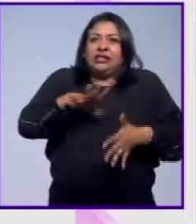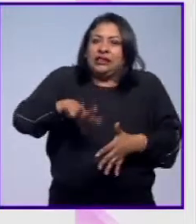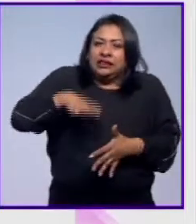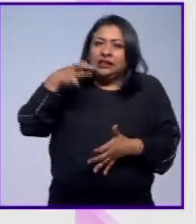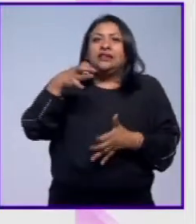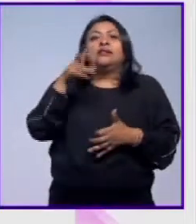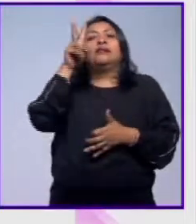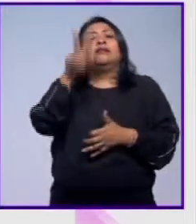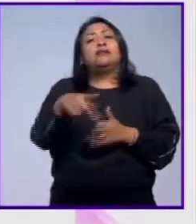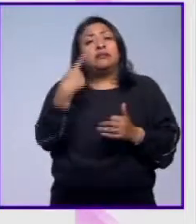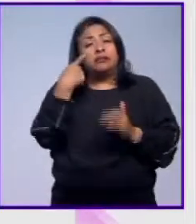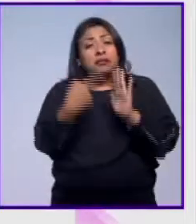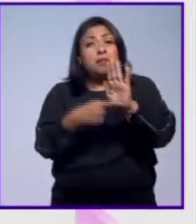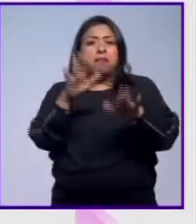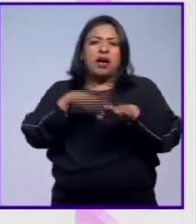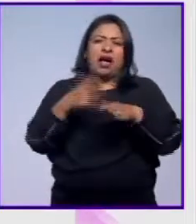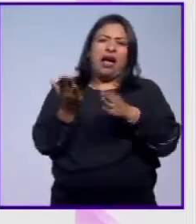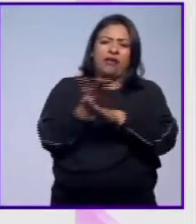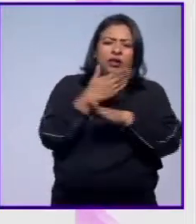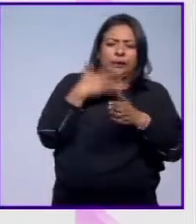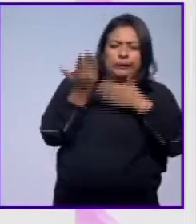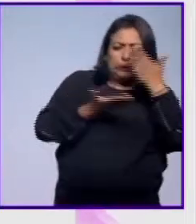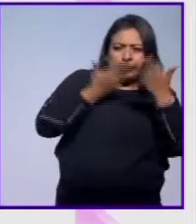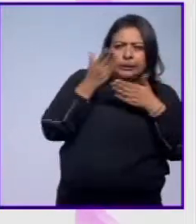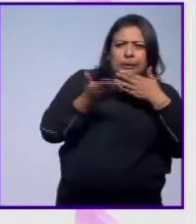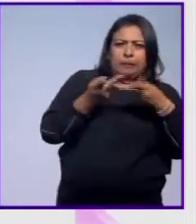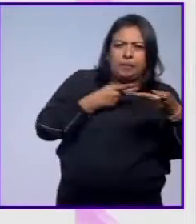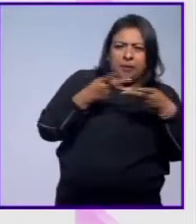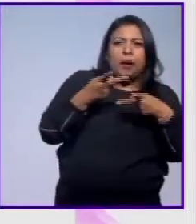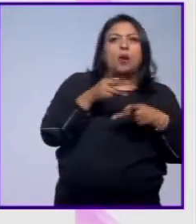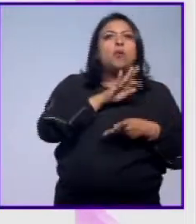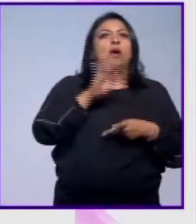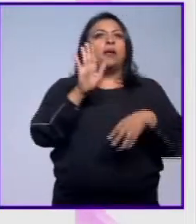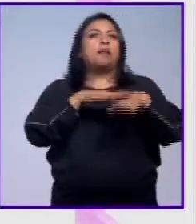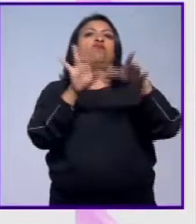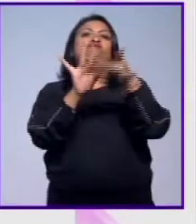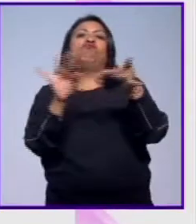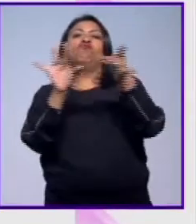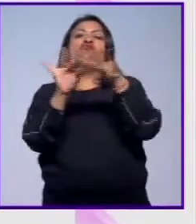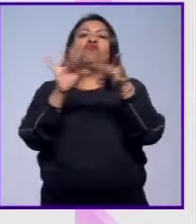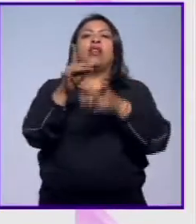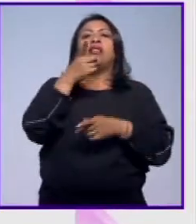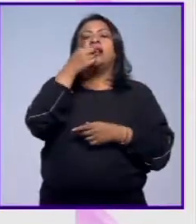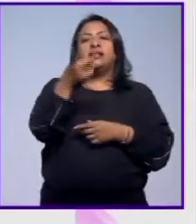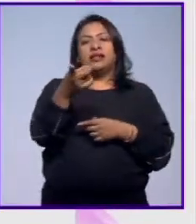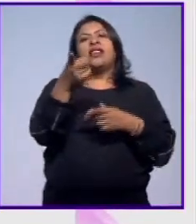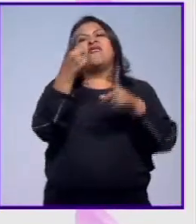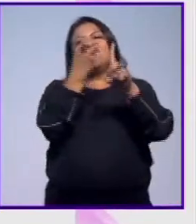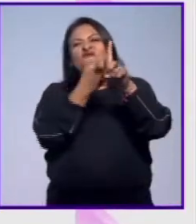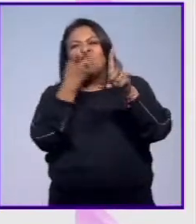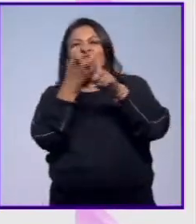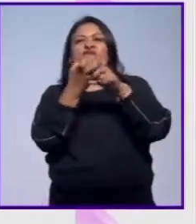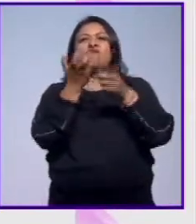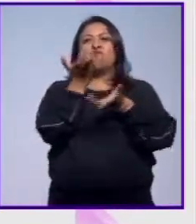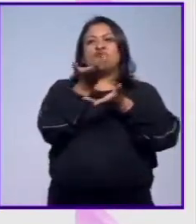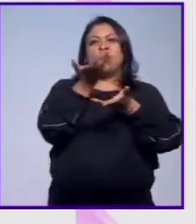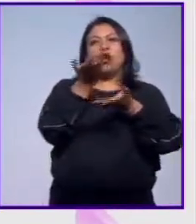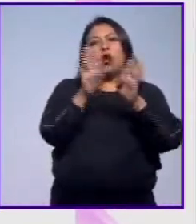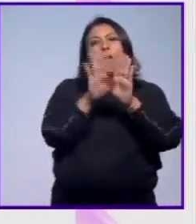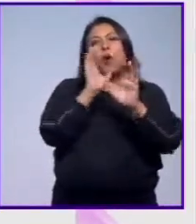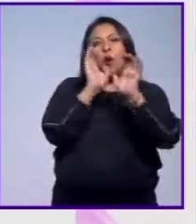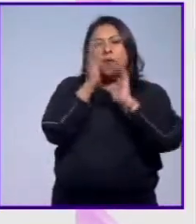que sean evidentemente, mientras más se prepara uno, mejor va a poder hablar y decir, estudiar, implica saber comunicarse bien.